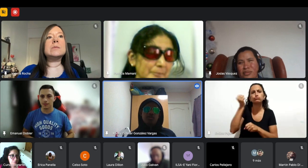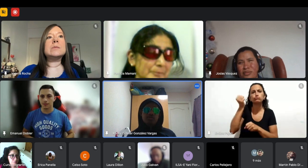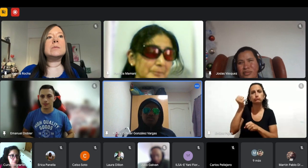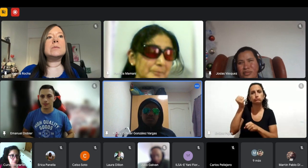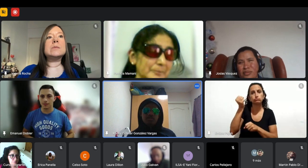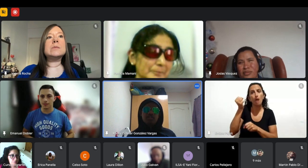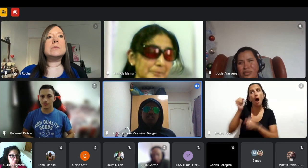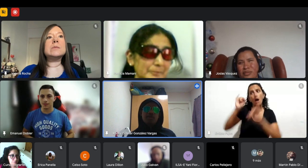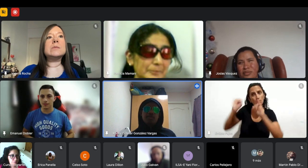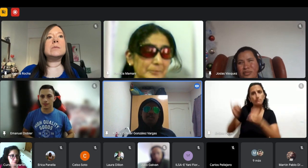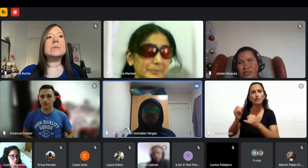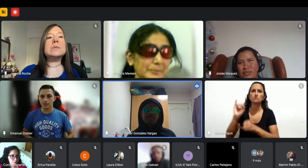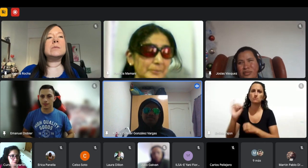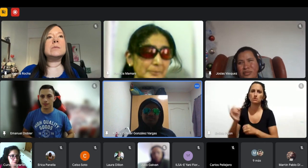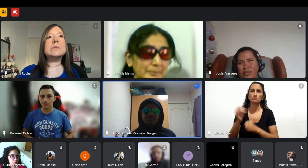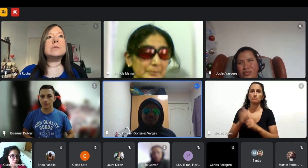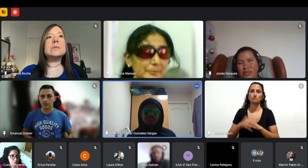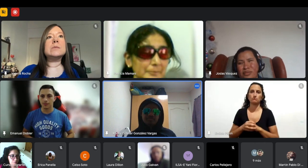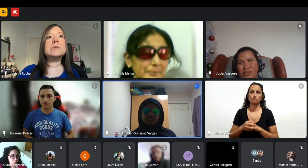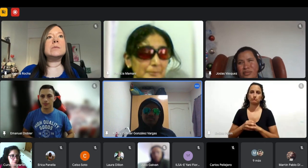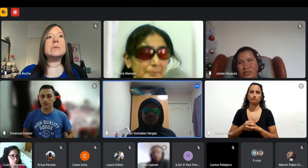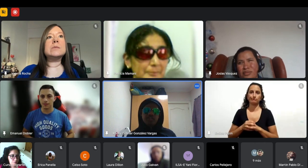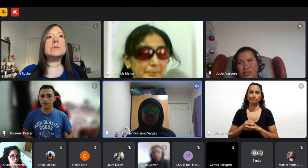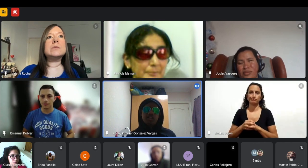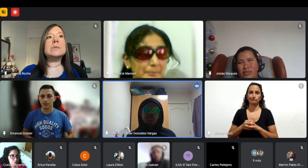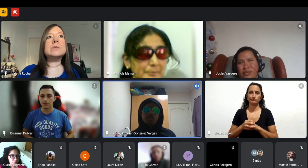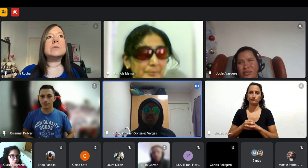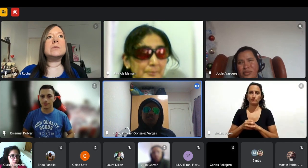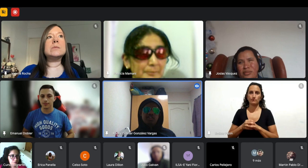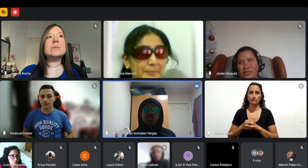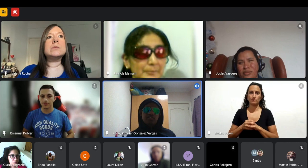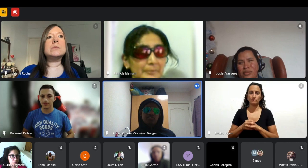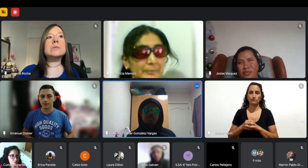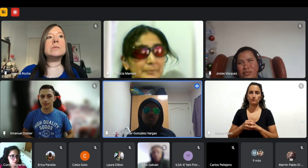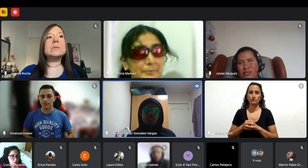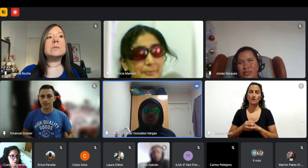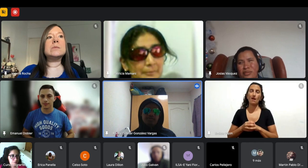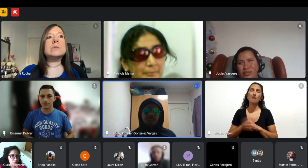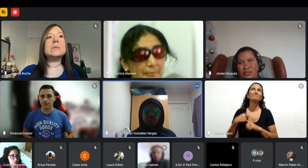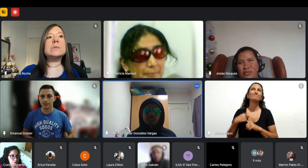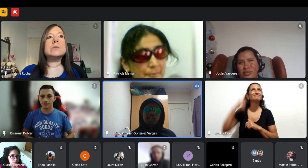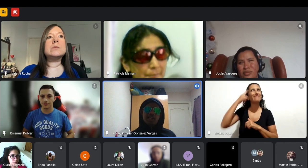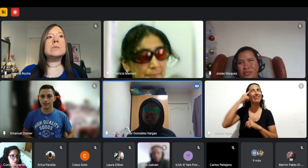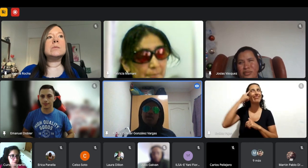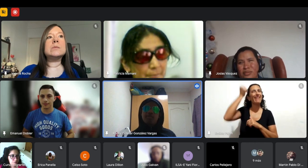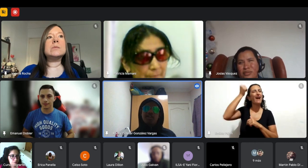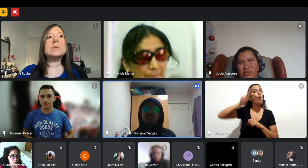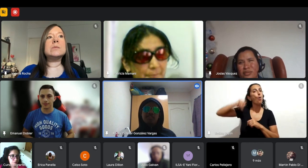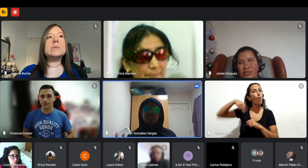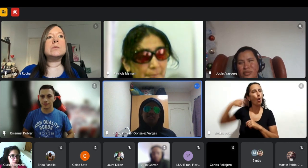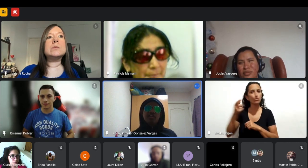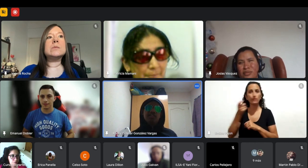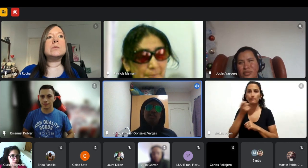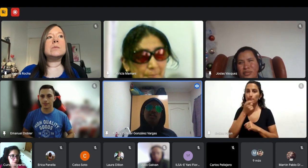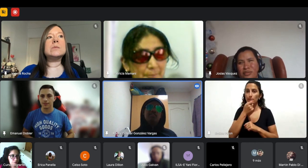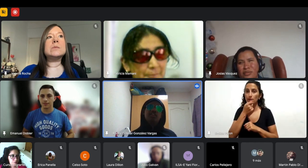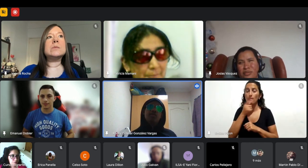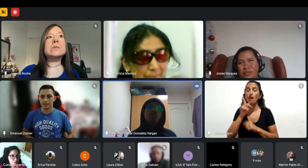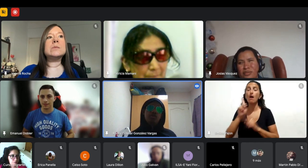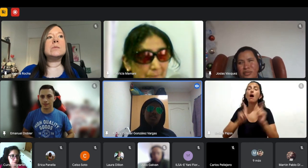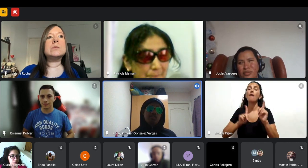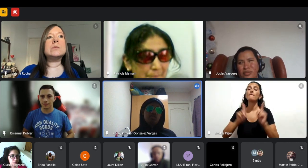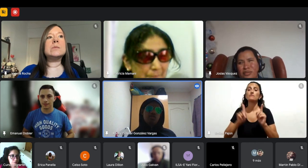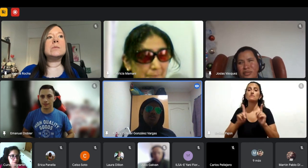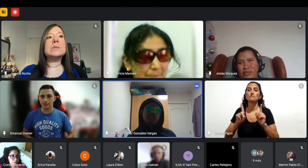aceptarlo y también he tenido otras ideas como o ya que las empresas tienen